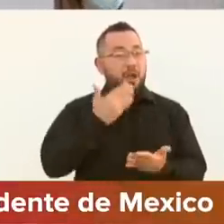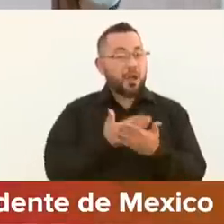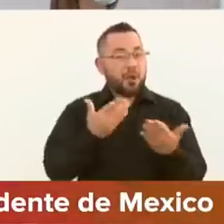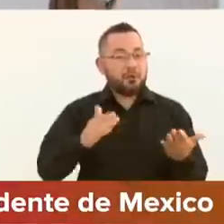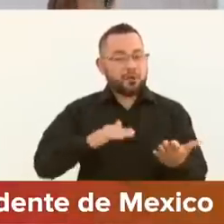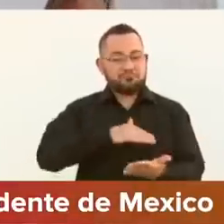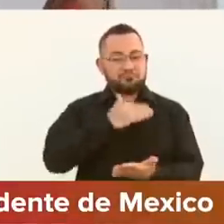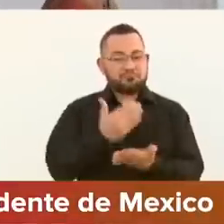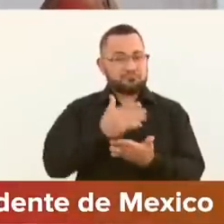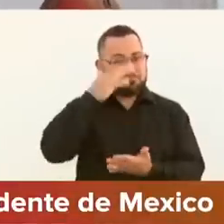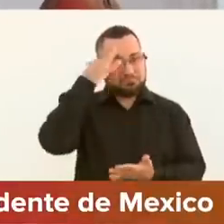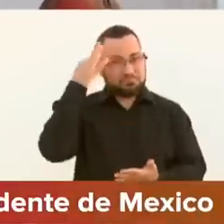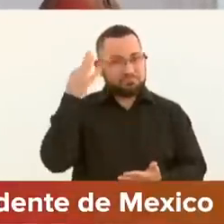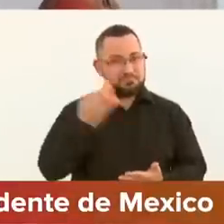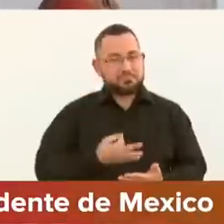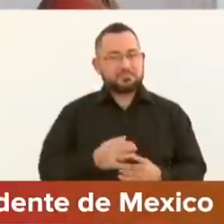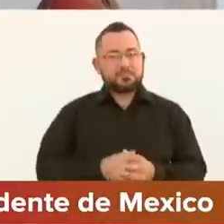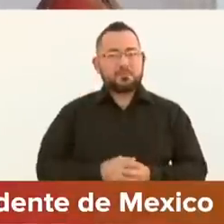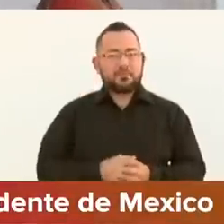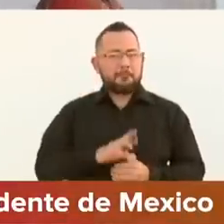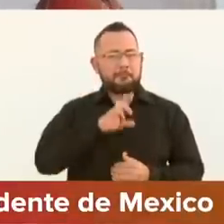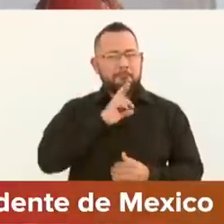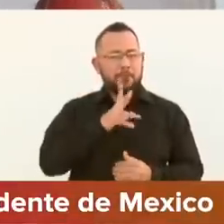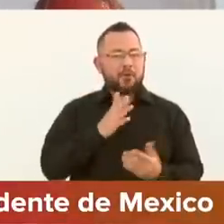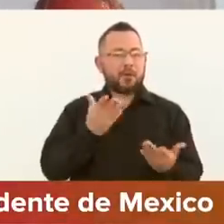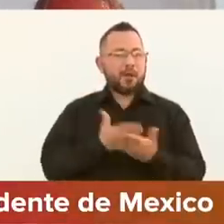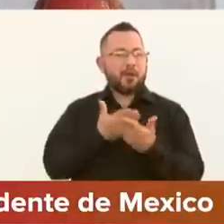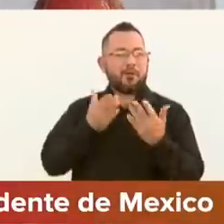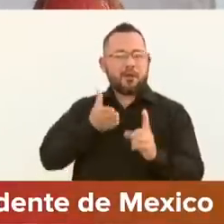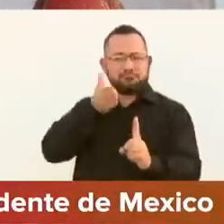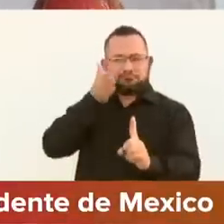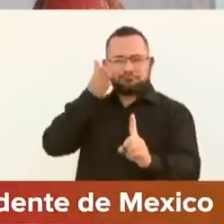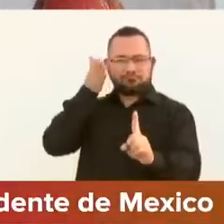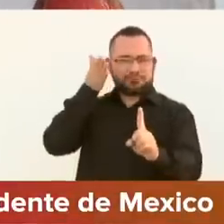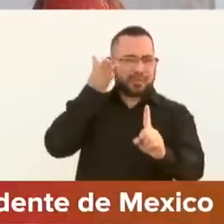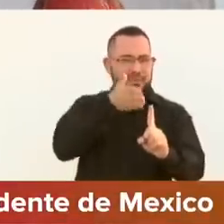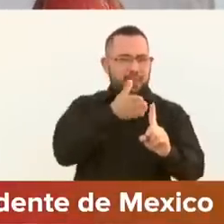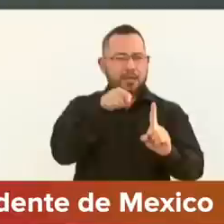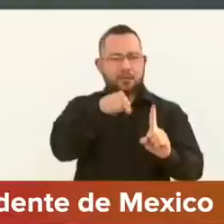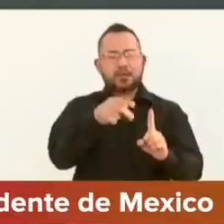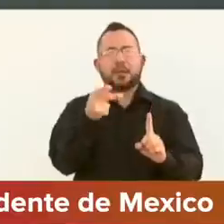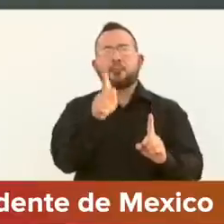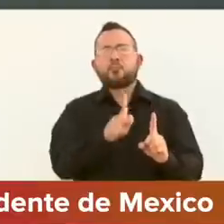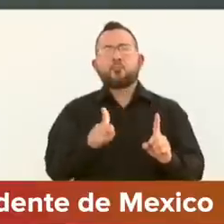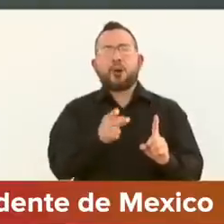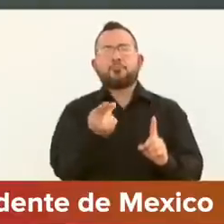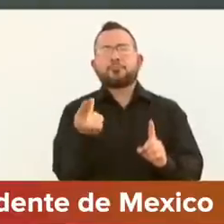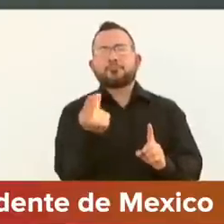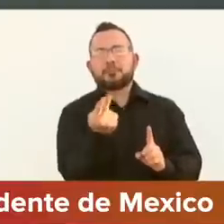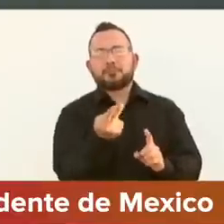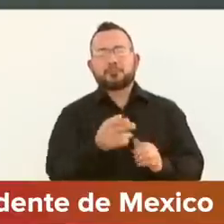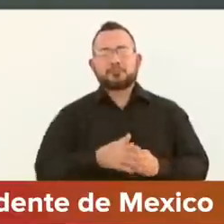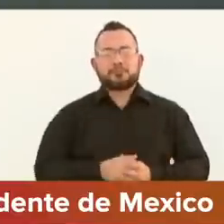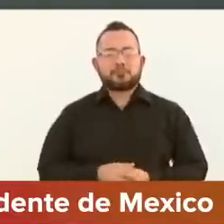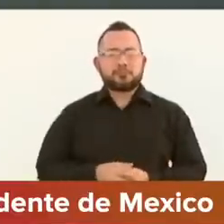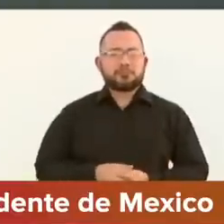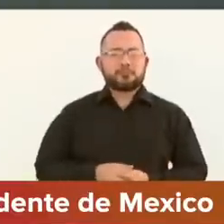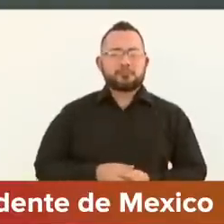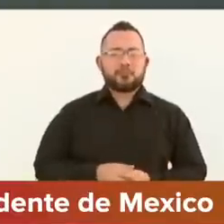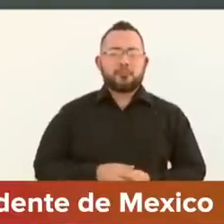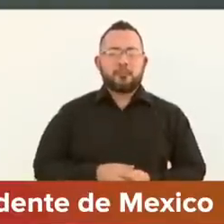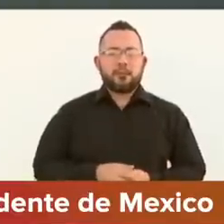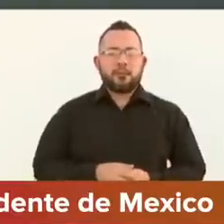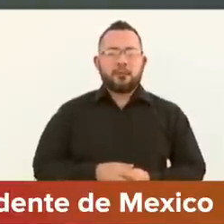tomado la decisión de entregar todo de manera directa. Aquí en Sonora